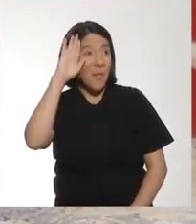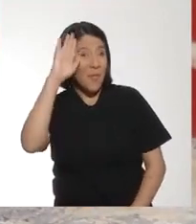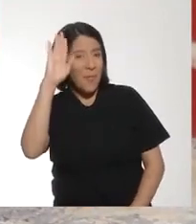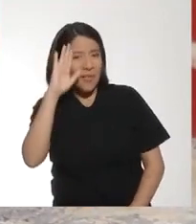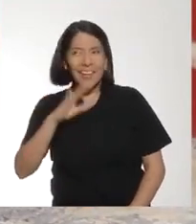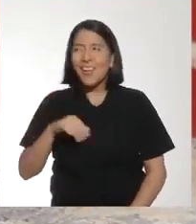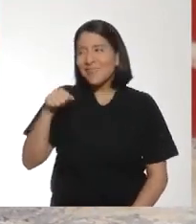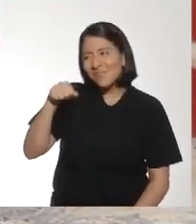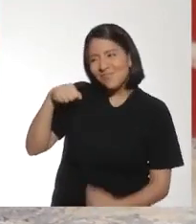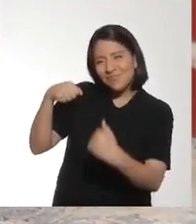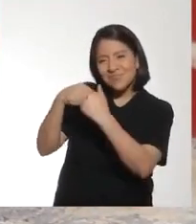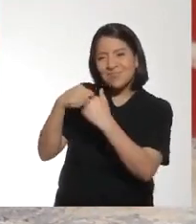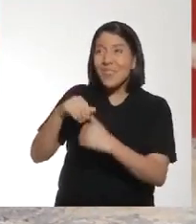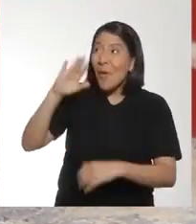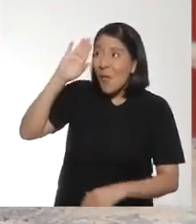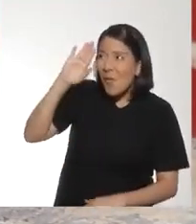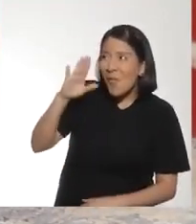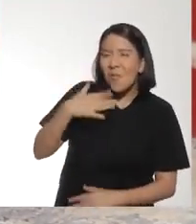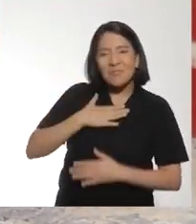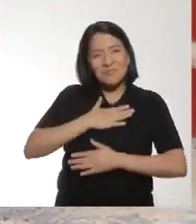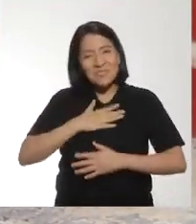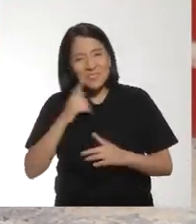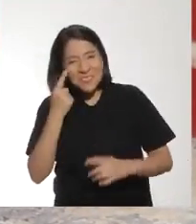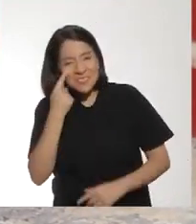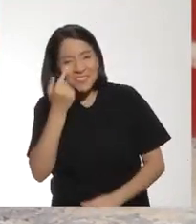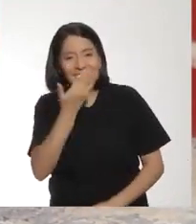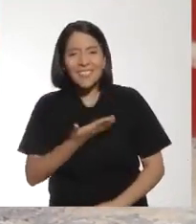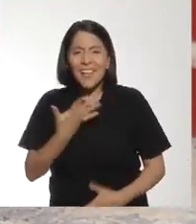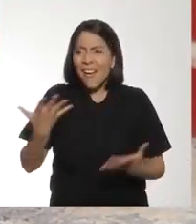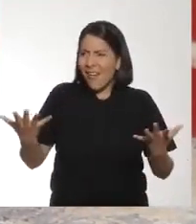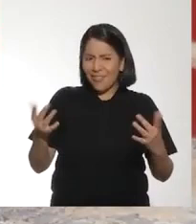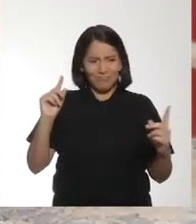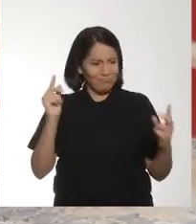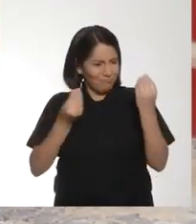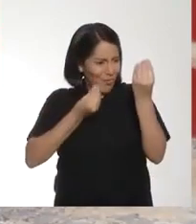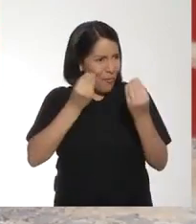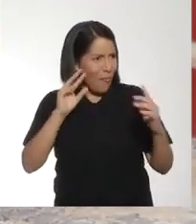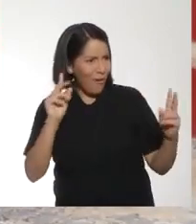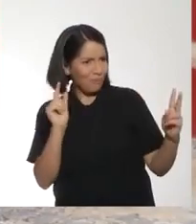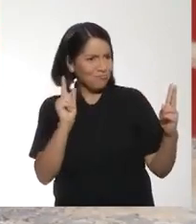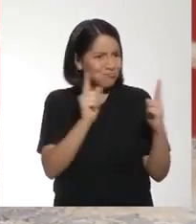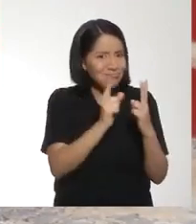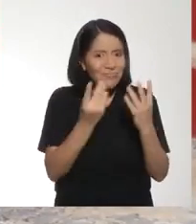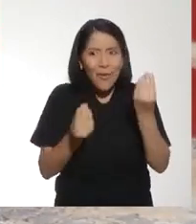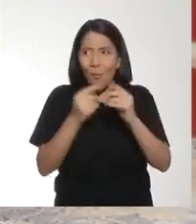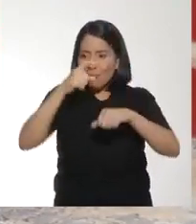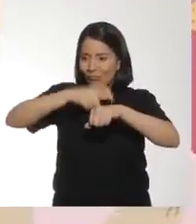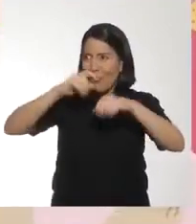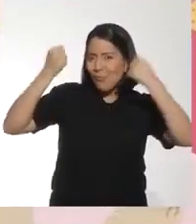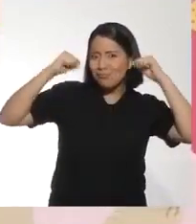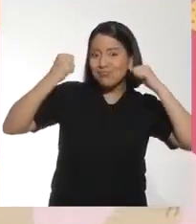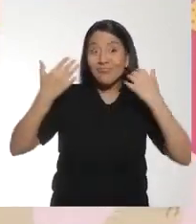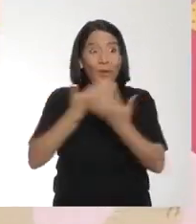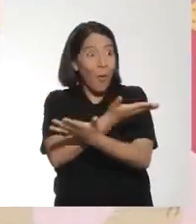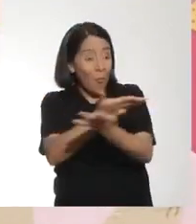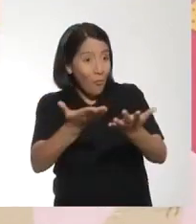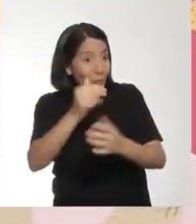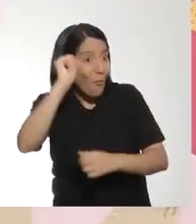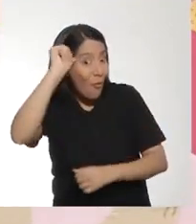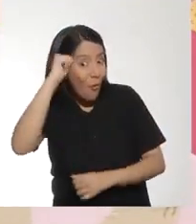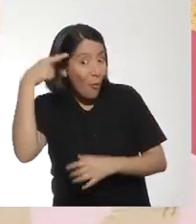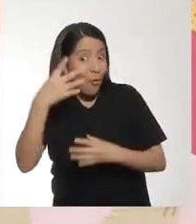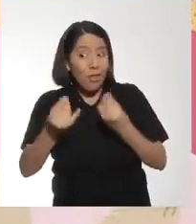¡Hola, Fabi! ¡Hola! Te hizo gusto conocerte, Ray. Igualmente. ¡Qué bueno encontrarla listas para hacer deporte! Chicas y chicos,